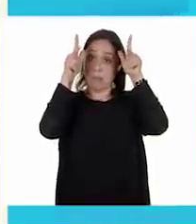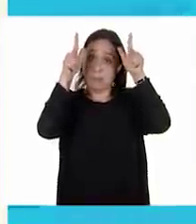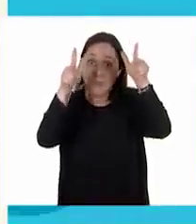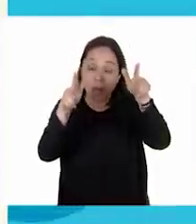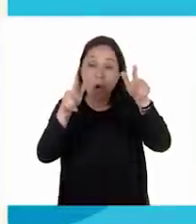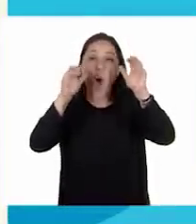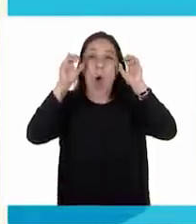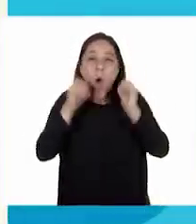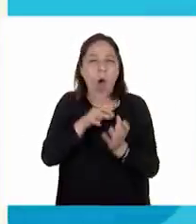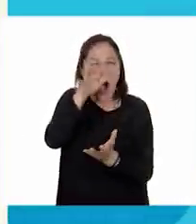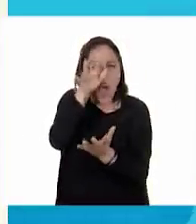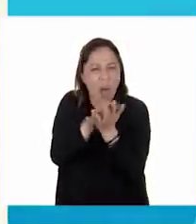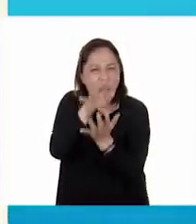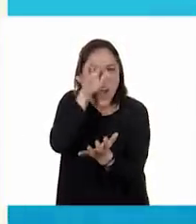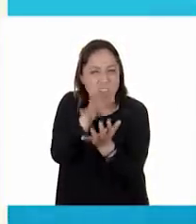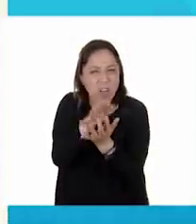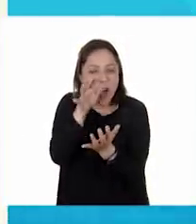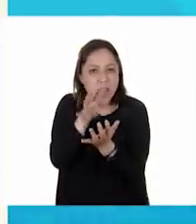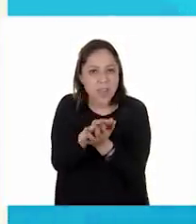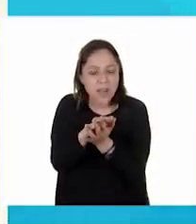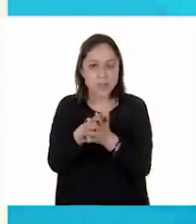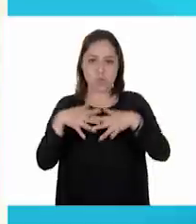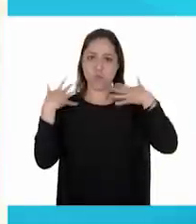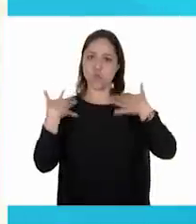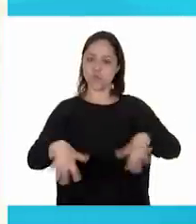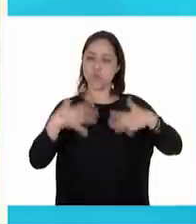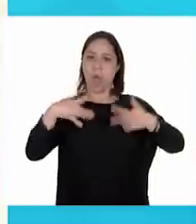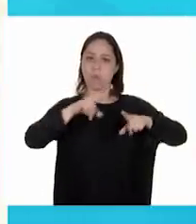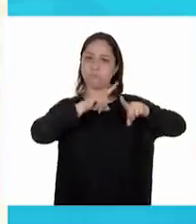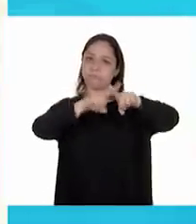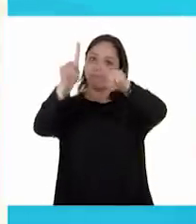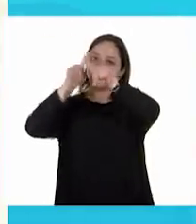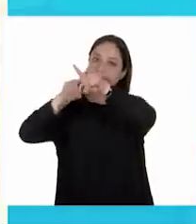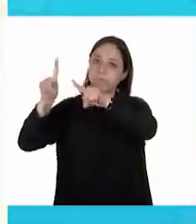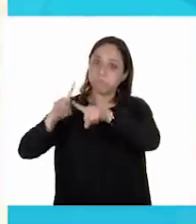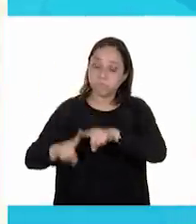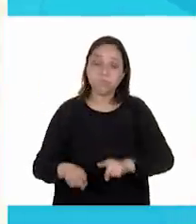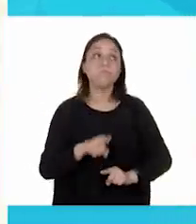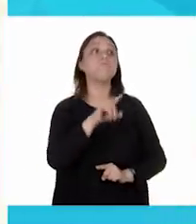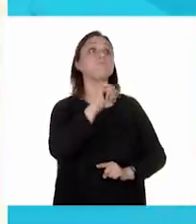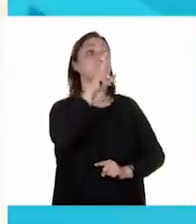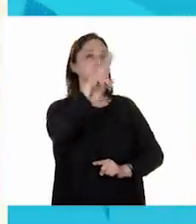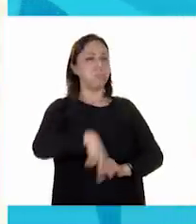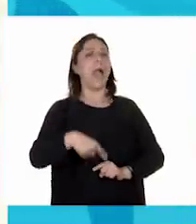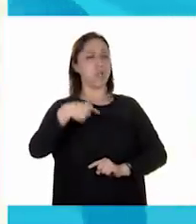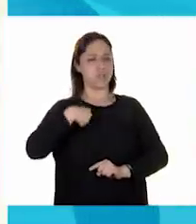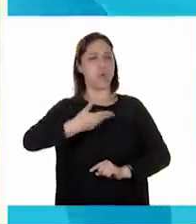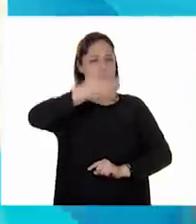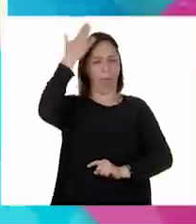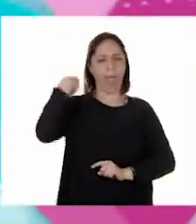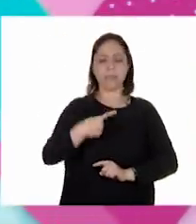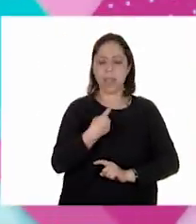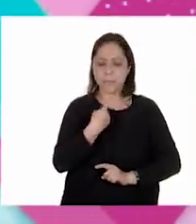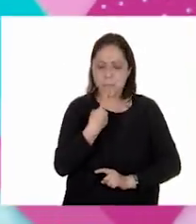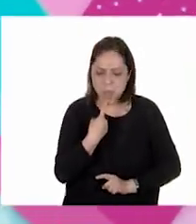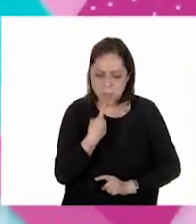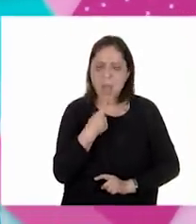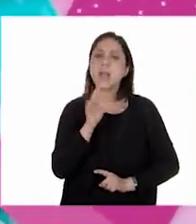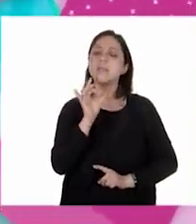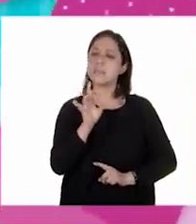cocodrilo. ¡Qué gran variedad, ¿verdad? Claro que Fíjate que los he comido y los he comido de